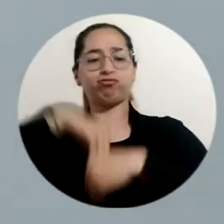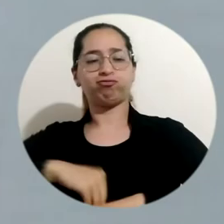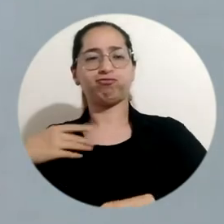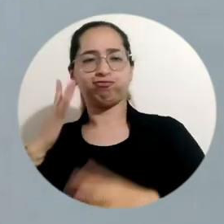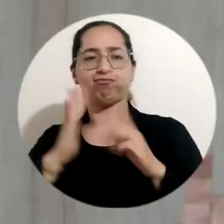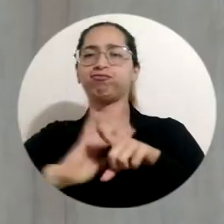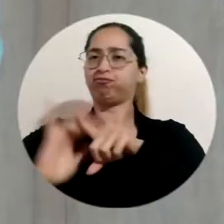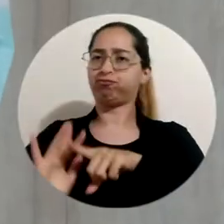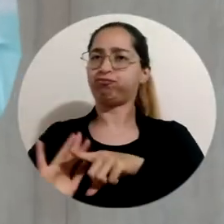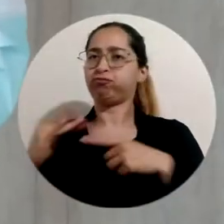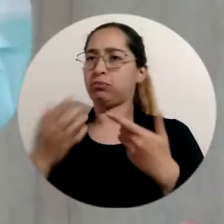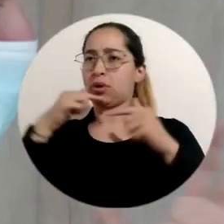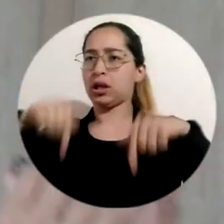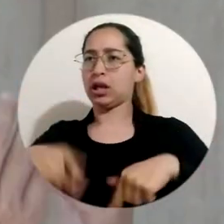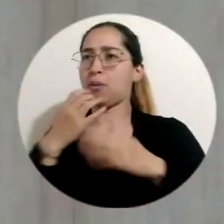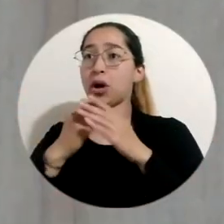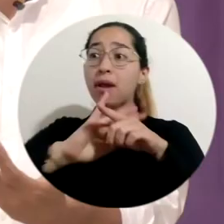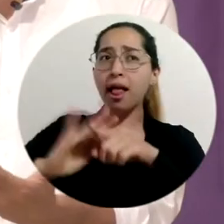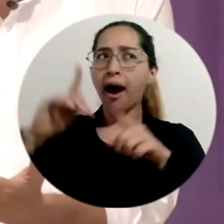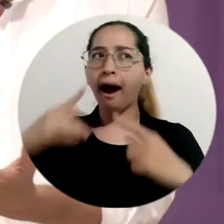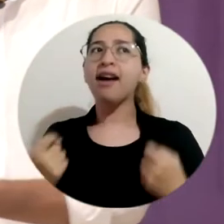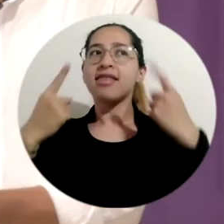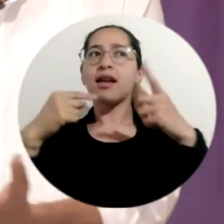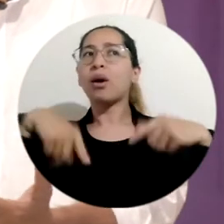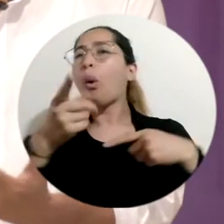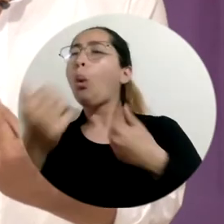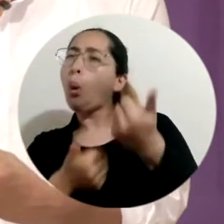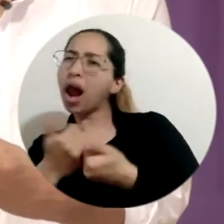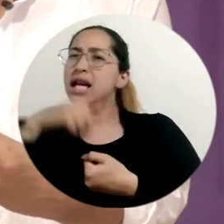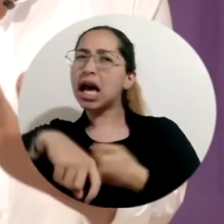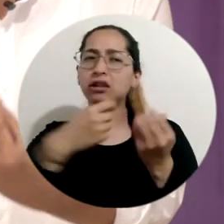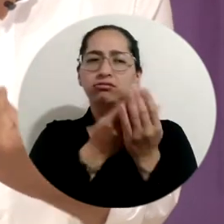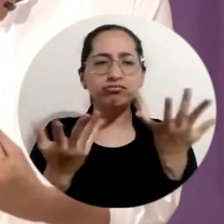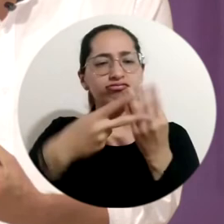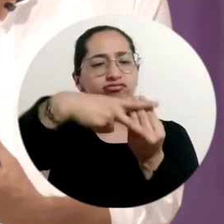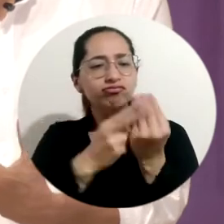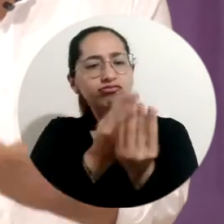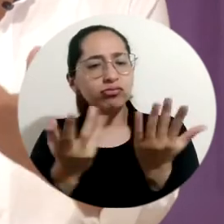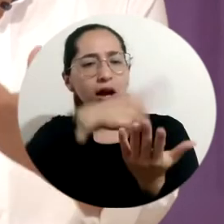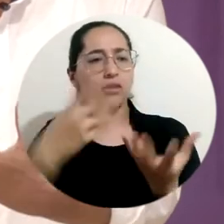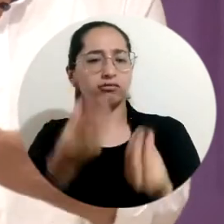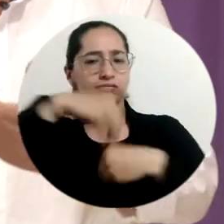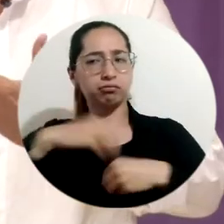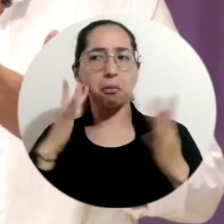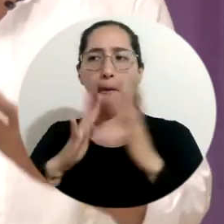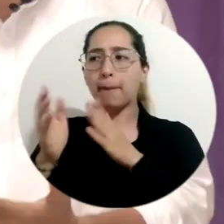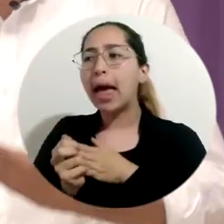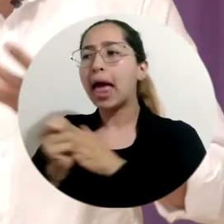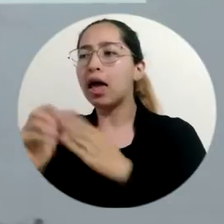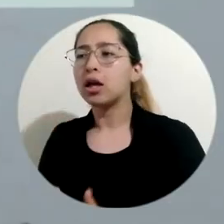ver, es decir, le llega mucho, son contenidos del siglo XXI que le permiten a quien la cursa entender las herramientas necesarias para